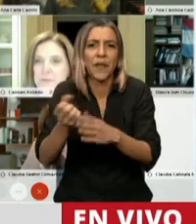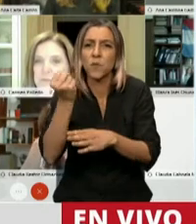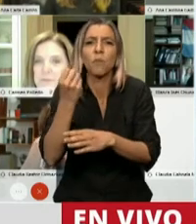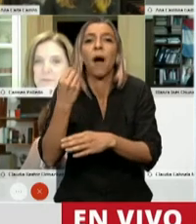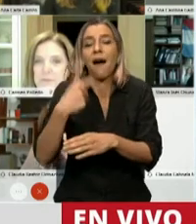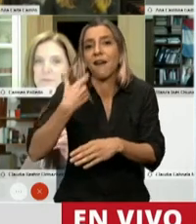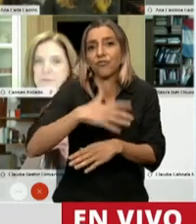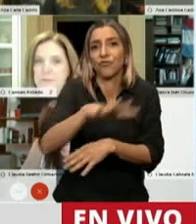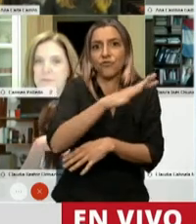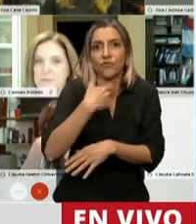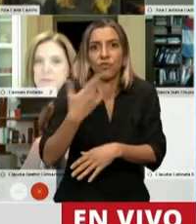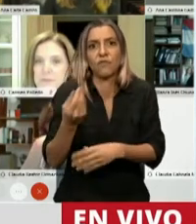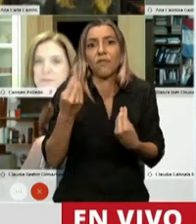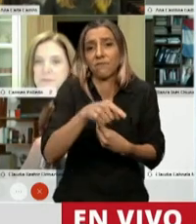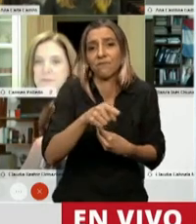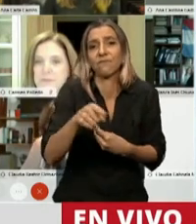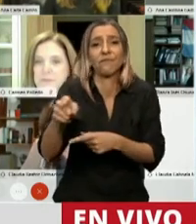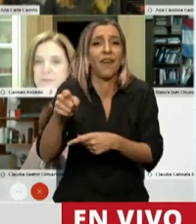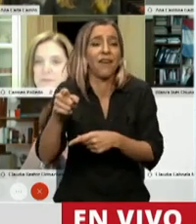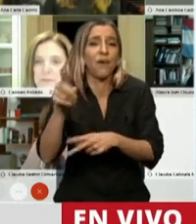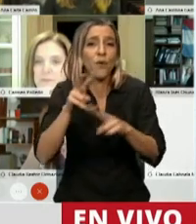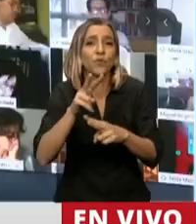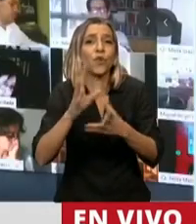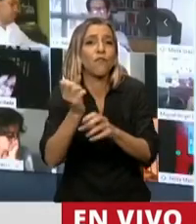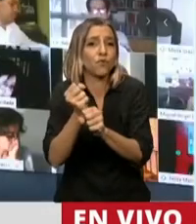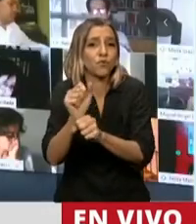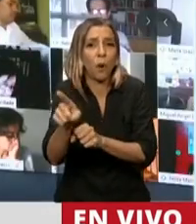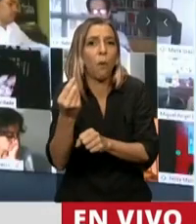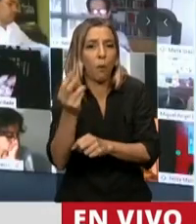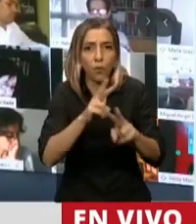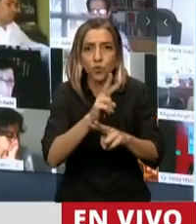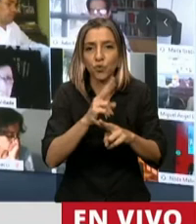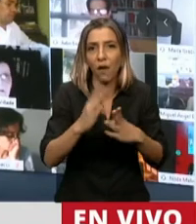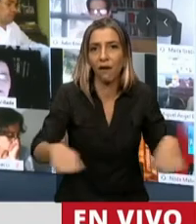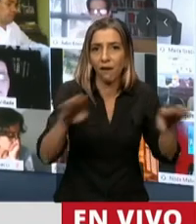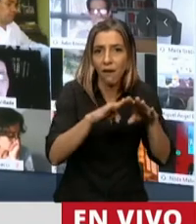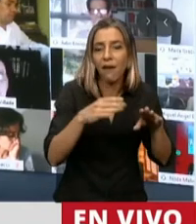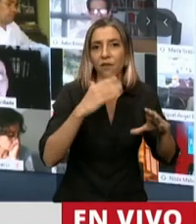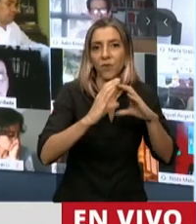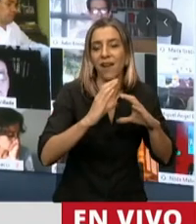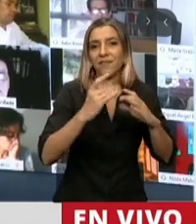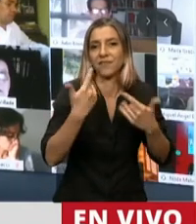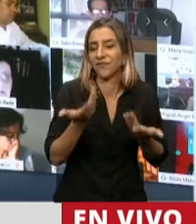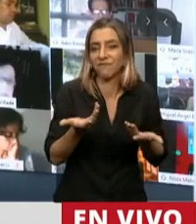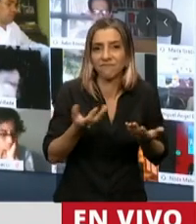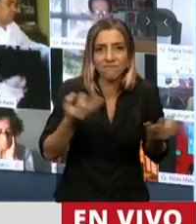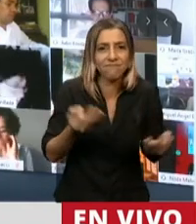inclusivo, más respetuoso, con equidad. Hablamos de una profesión que genera un impacto